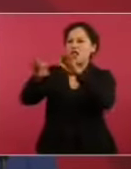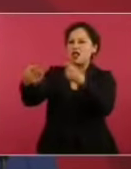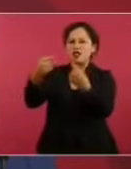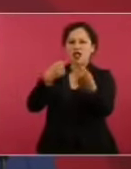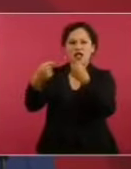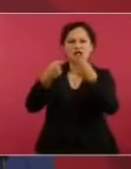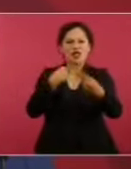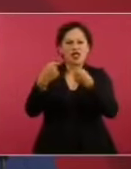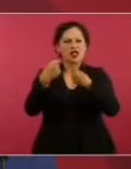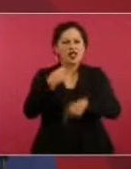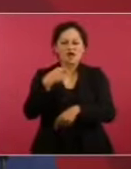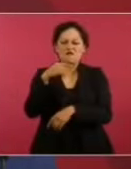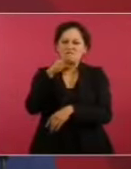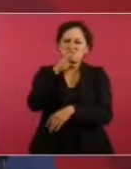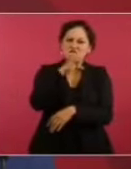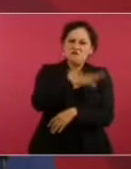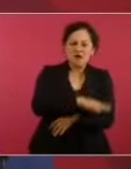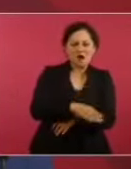adelante.